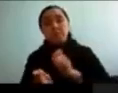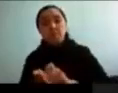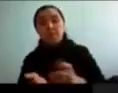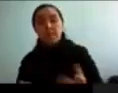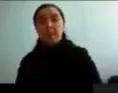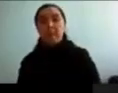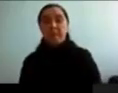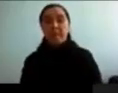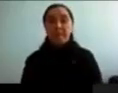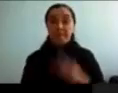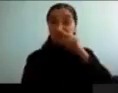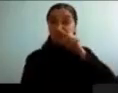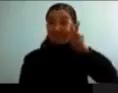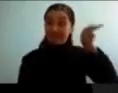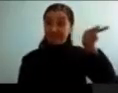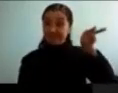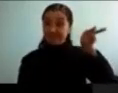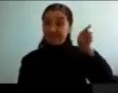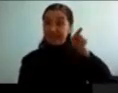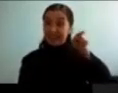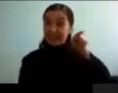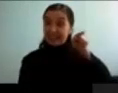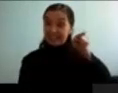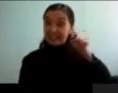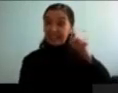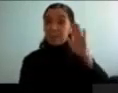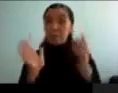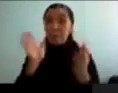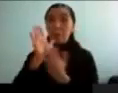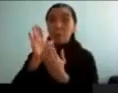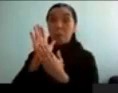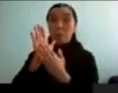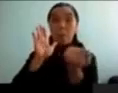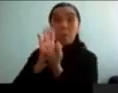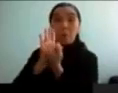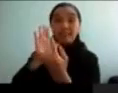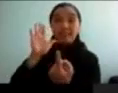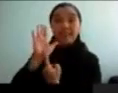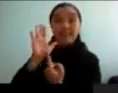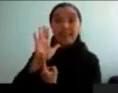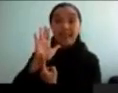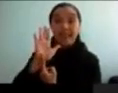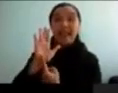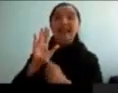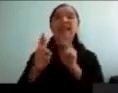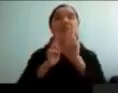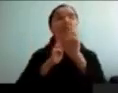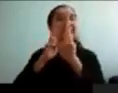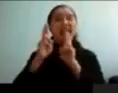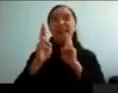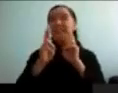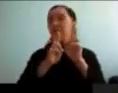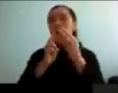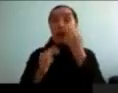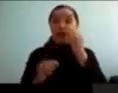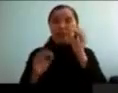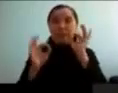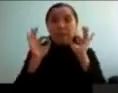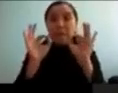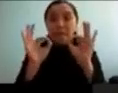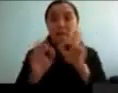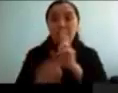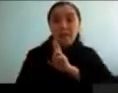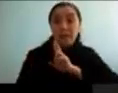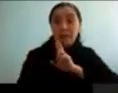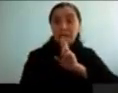Entonces, la pupila es un súper buen marcador y este marcador que se relaciona de manera, fíjense, casi perfecta con la respuesta neuronal del loco